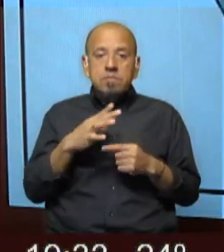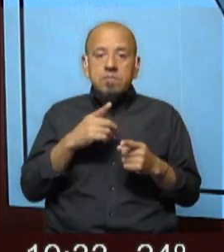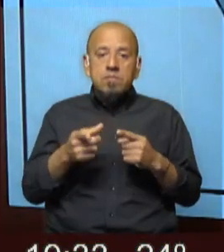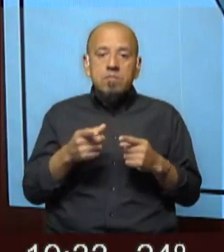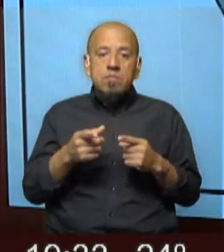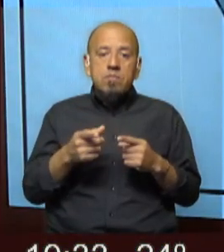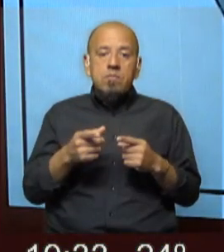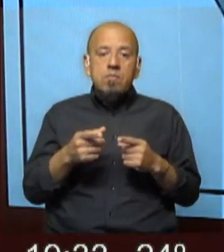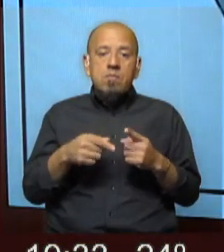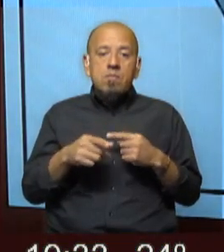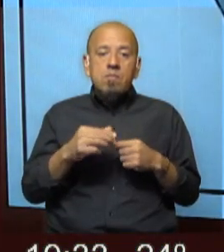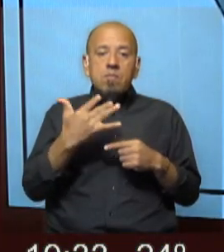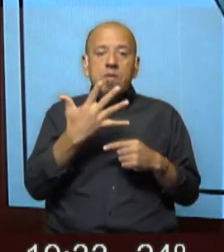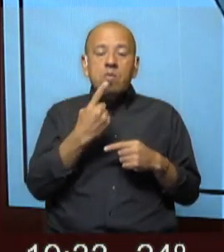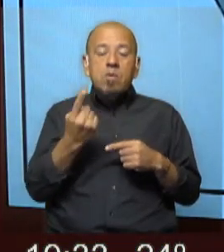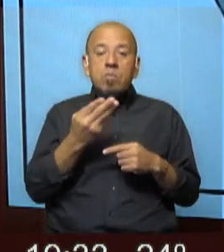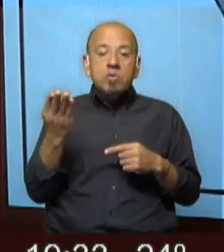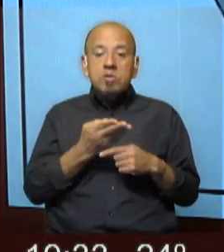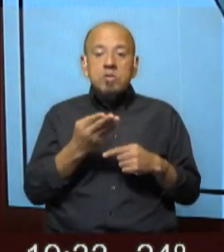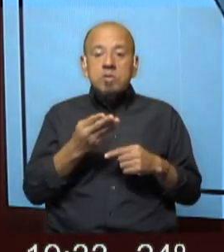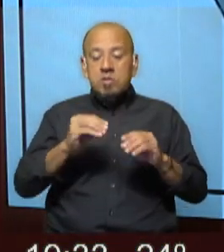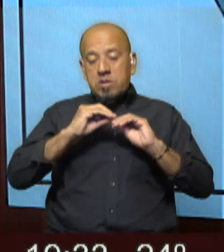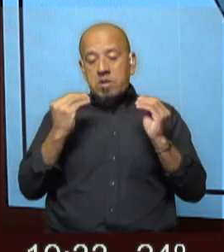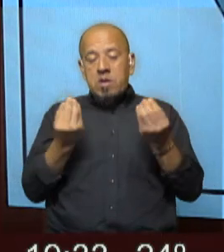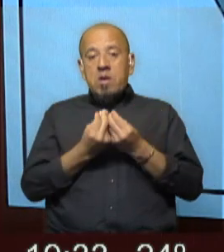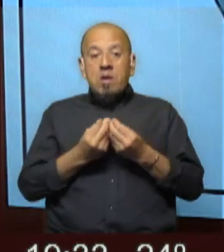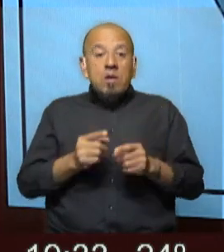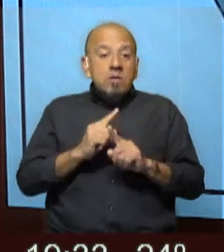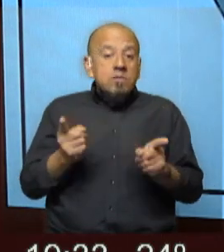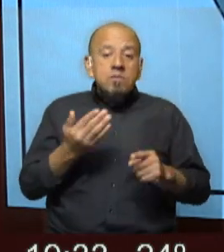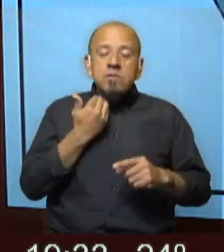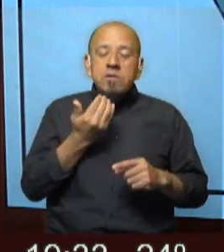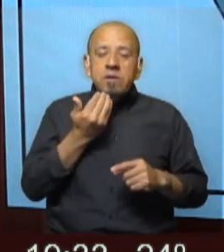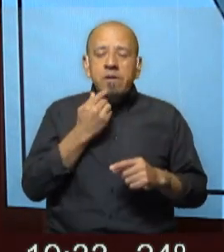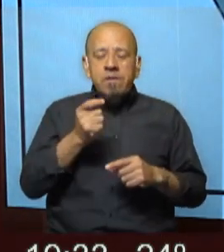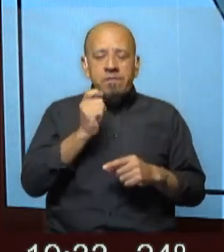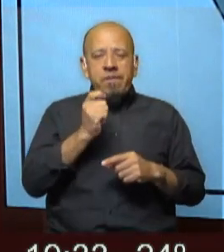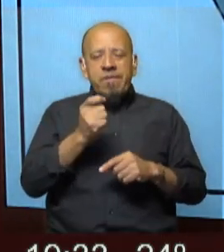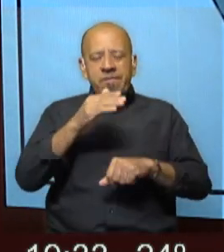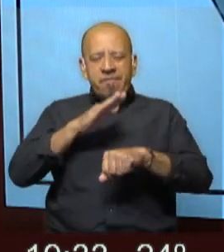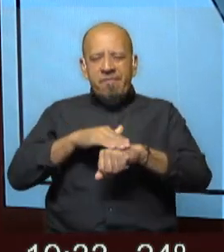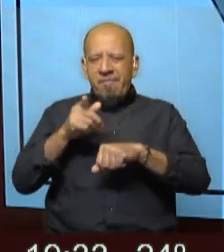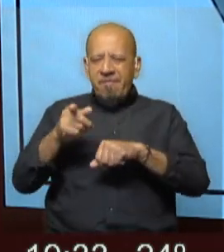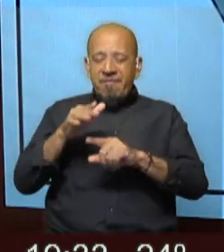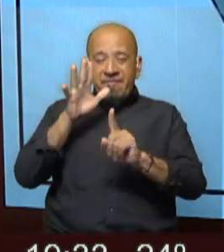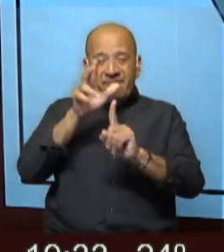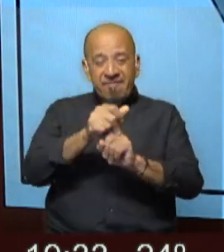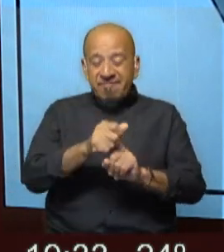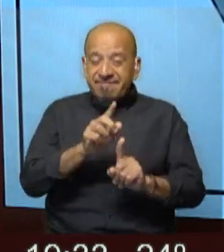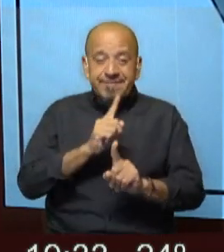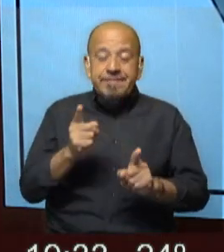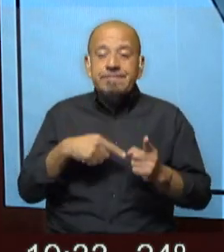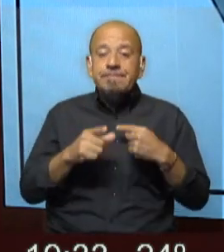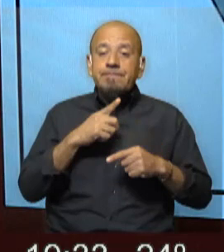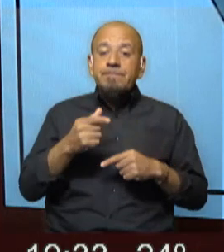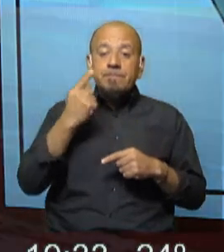hay un 51% del nivel de no aclaración según los datos que muestra el Ministerio del Interior y esta es una